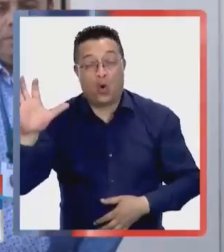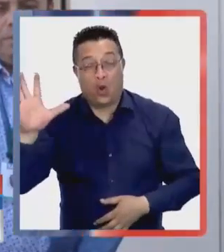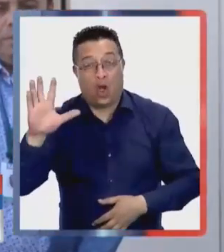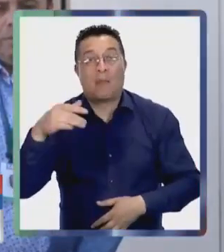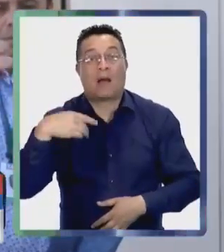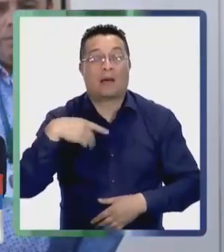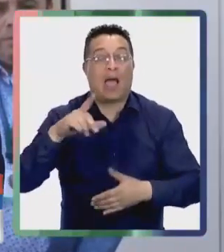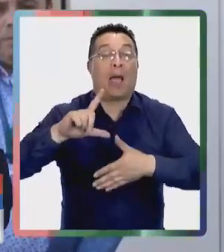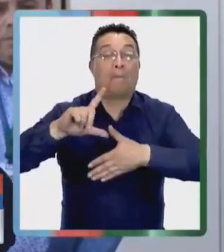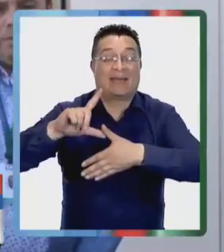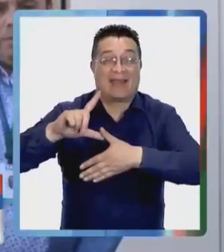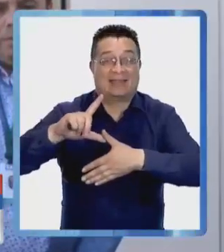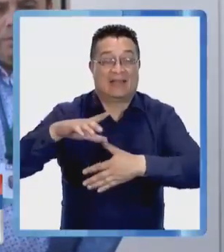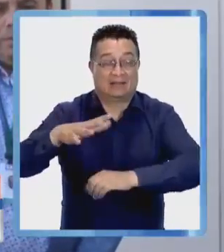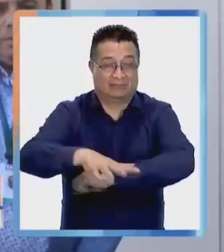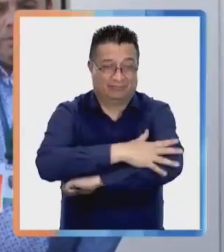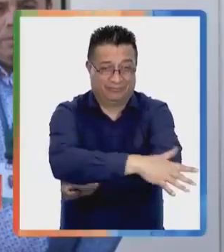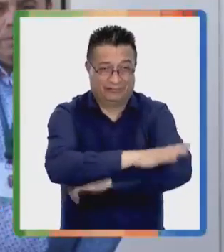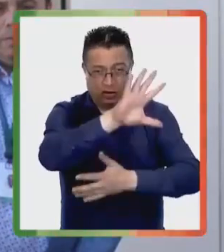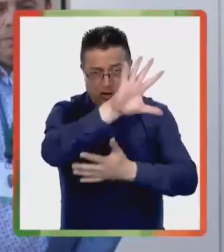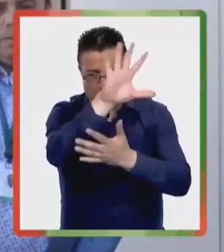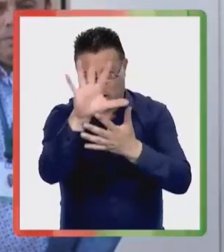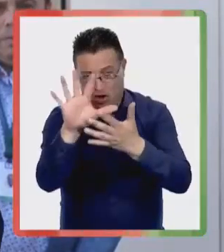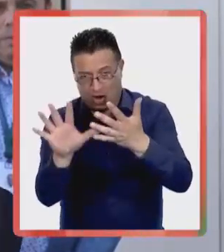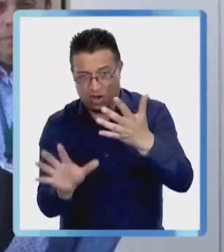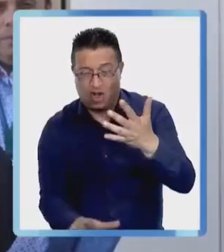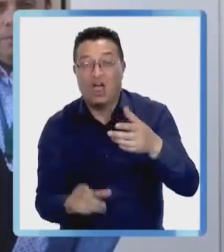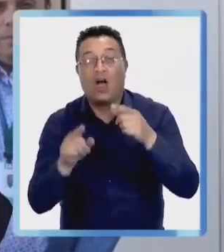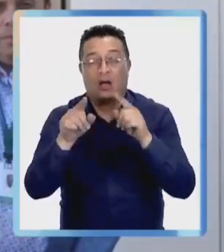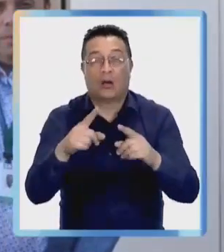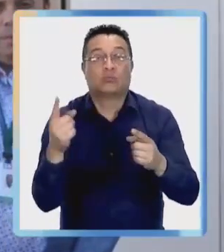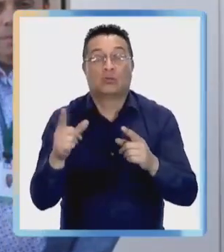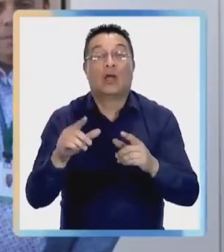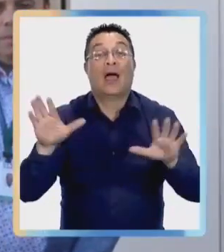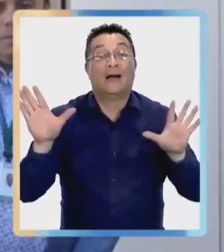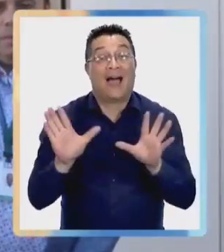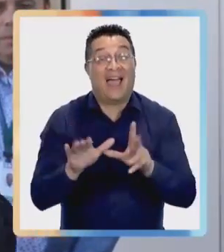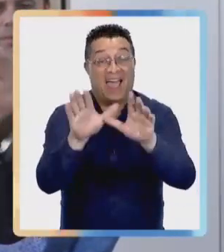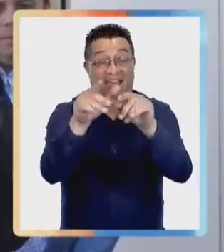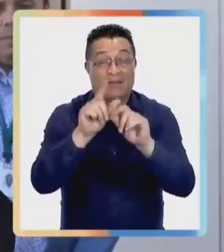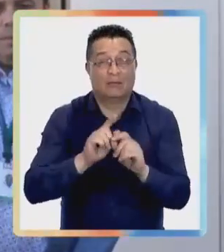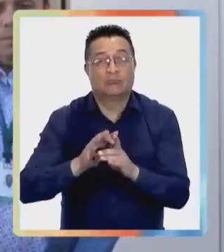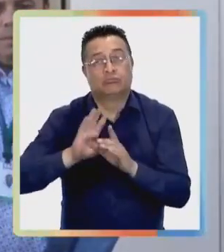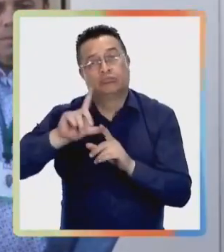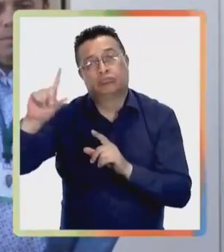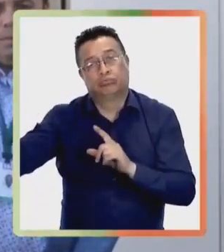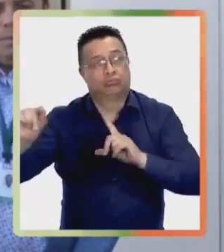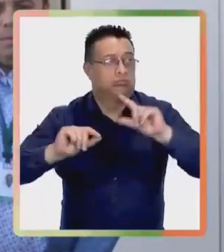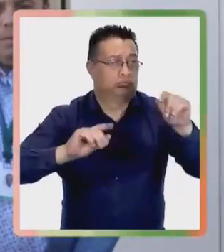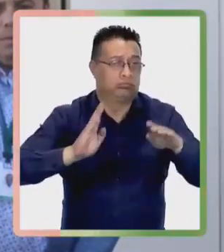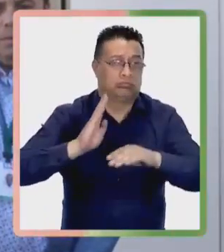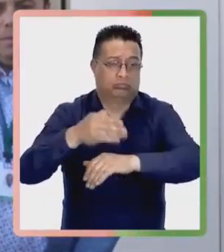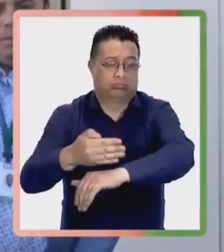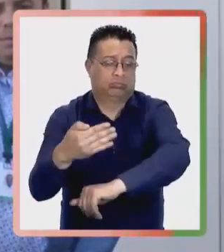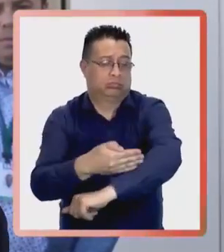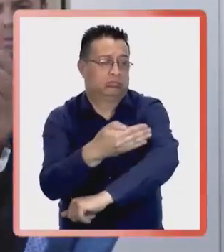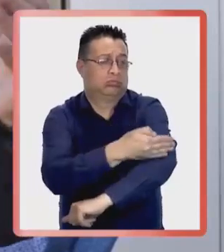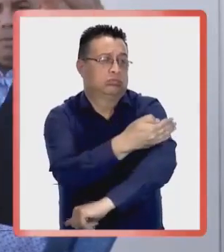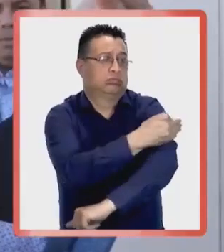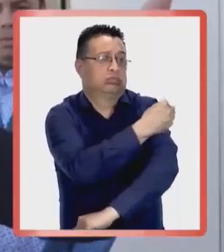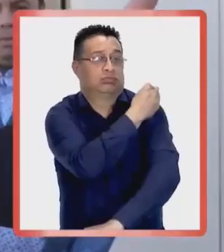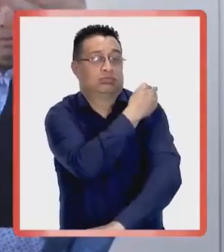diversos países de la costa de América Latina, producto de las migraciones de las aves silvestres,